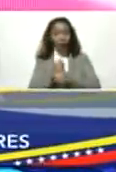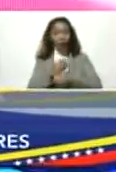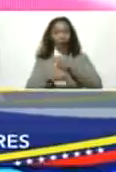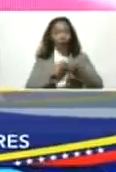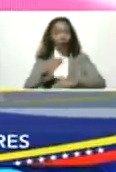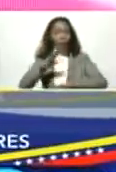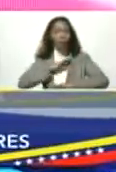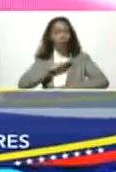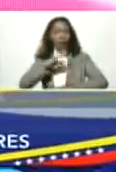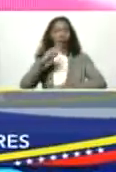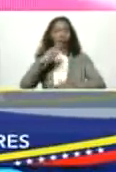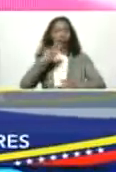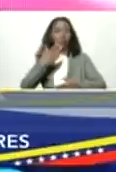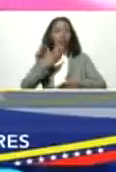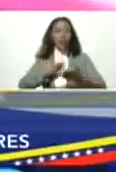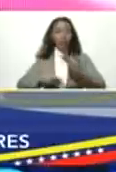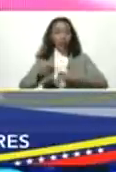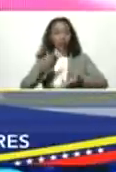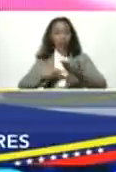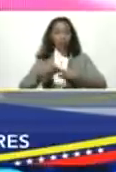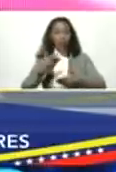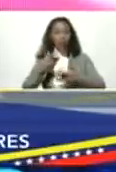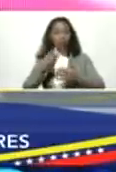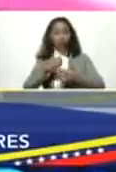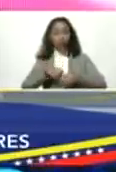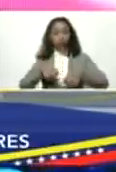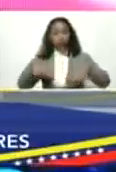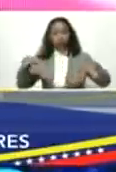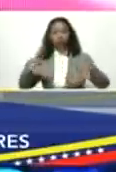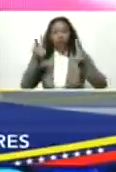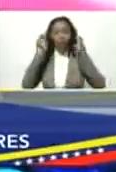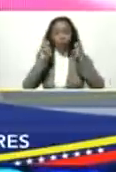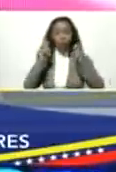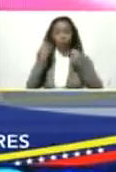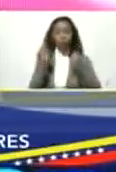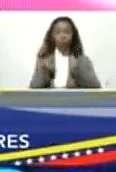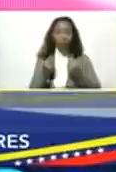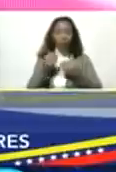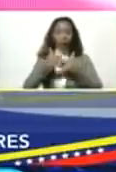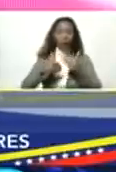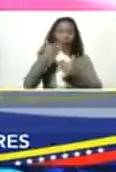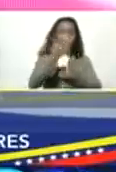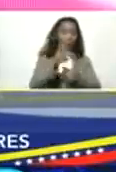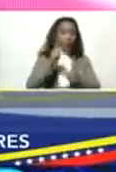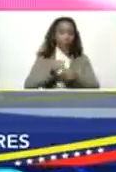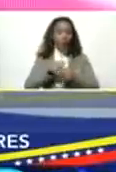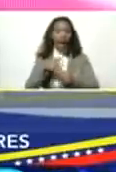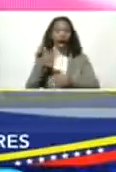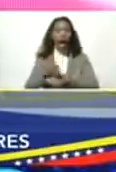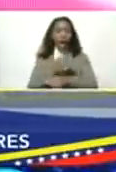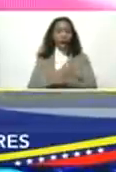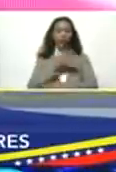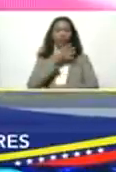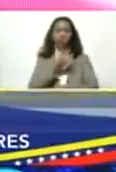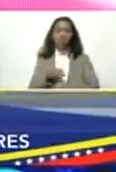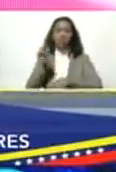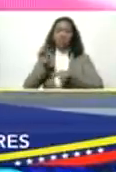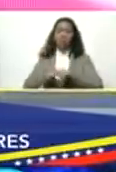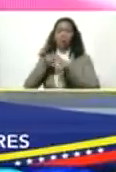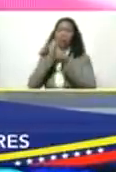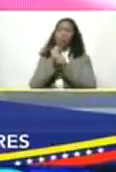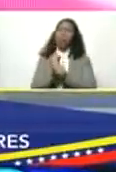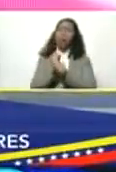bienes servicios y riqueza en la nueva economía post petroleras porque antes era muy fácil sentarse a esperar